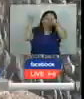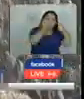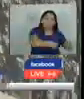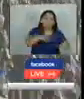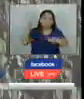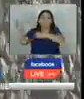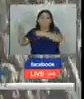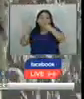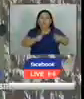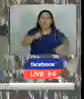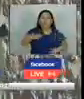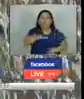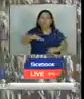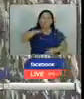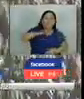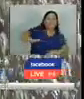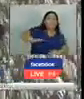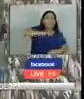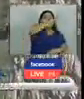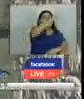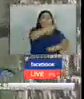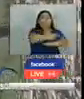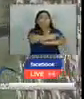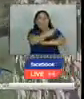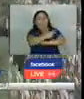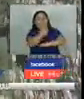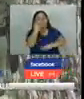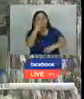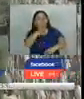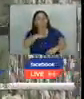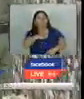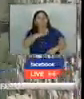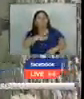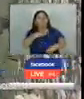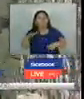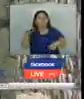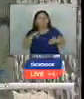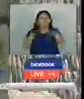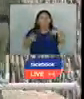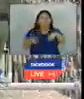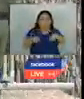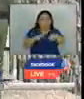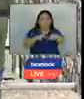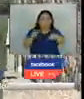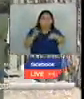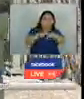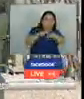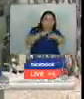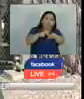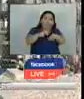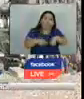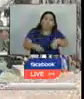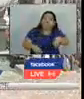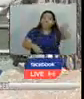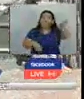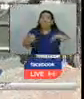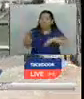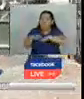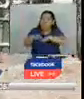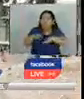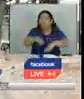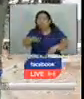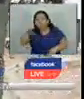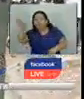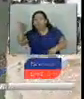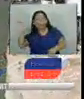Los aeropuertos de las zonas fronterizas ya han empezado a reportar aviones repletos de personas migrantes que están siendo deportadas